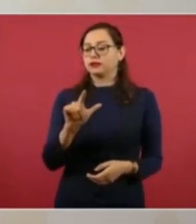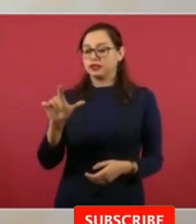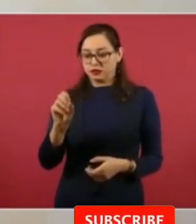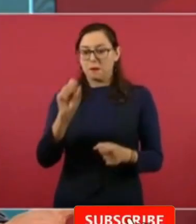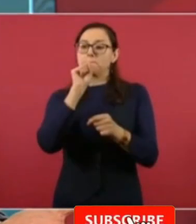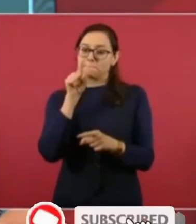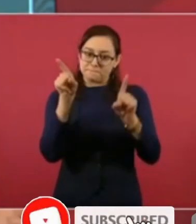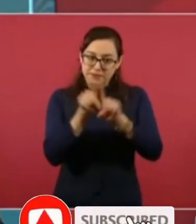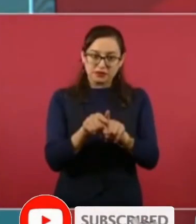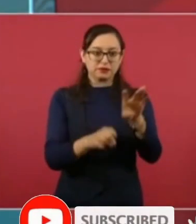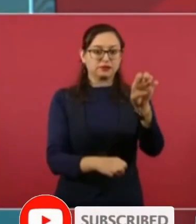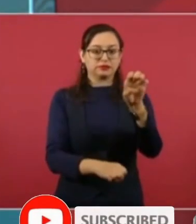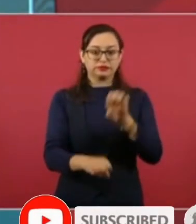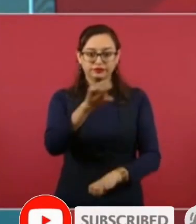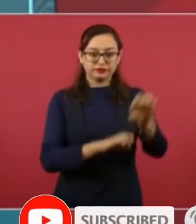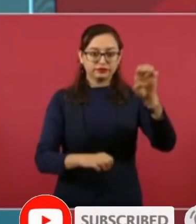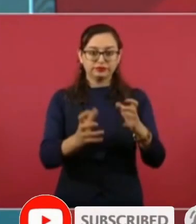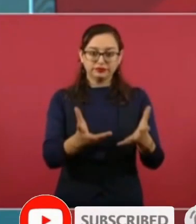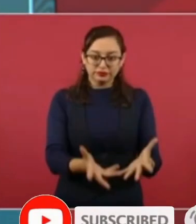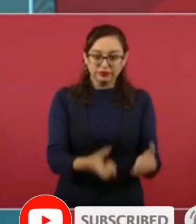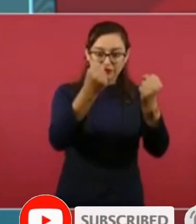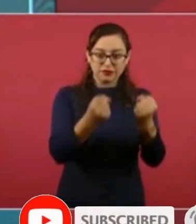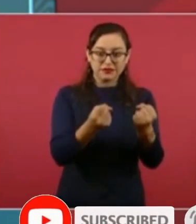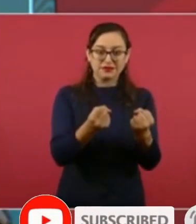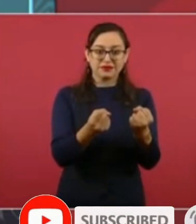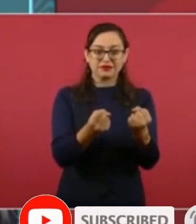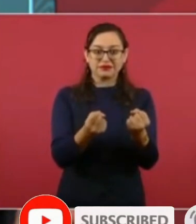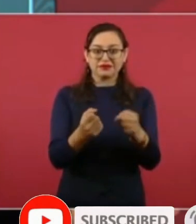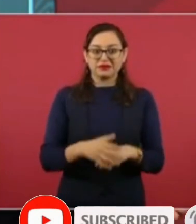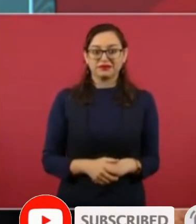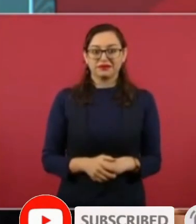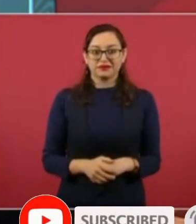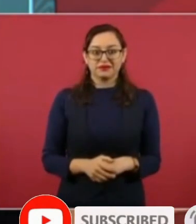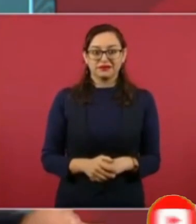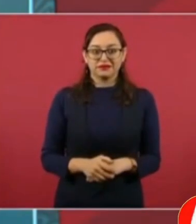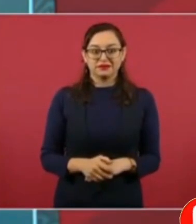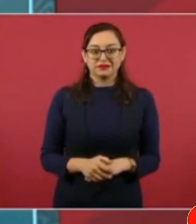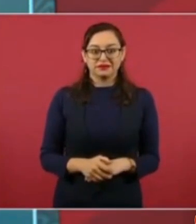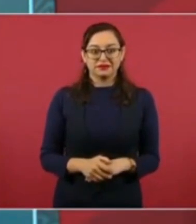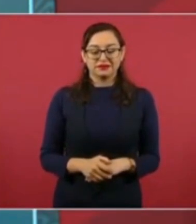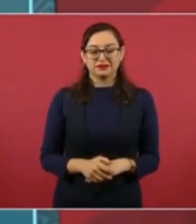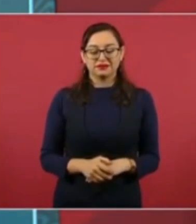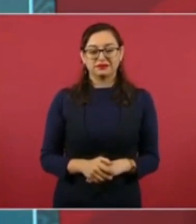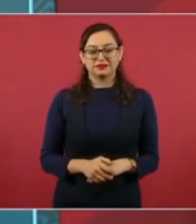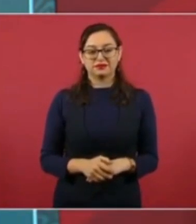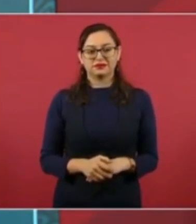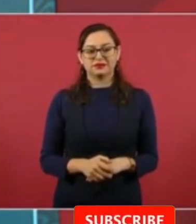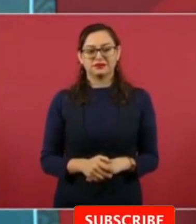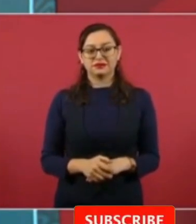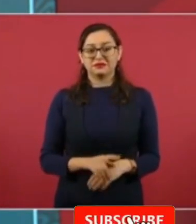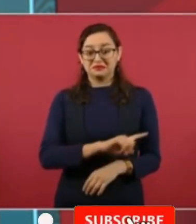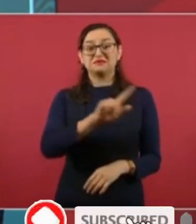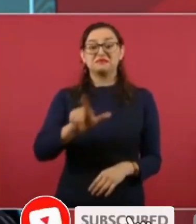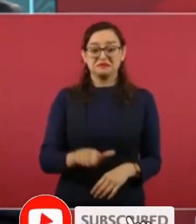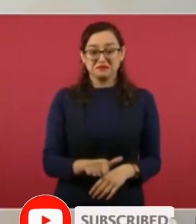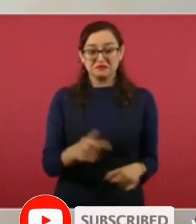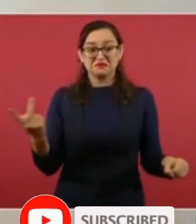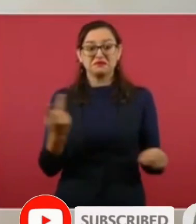final